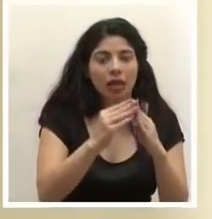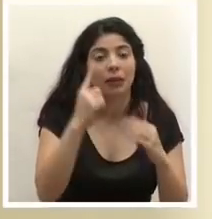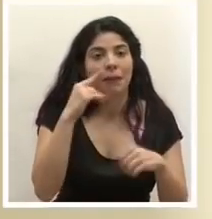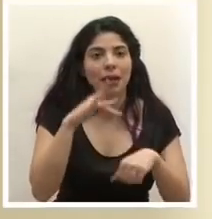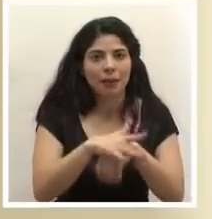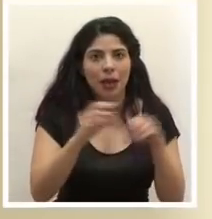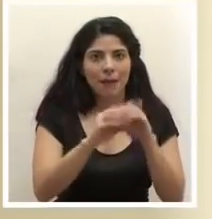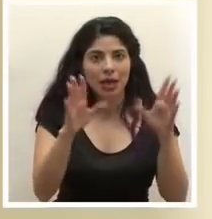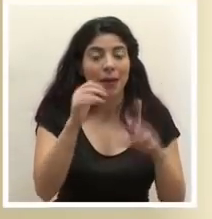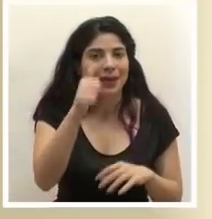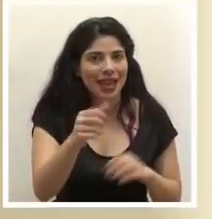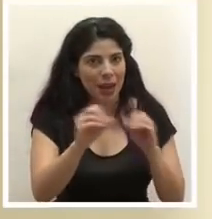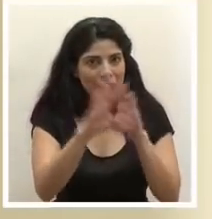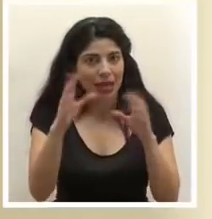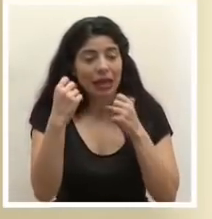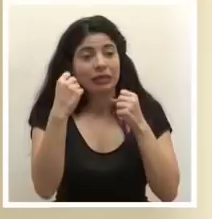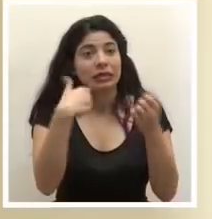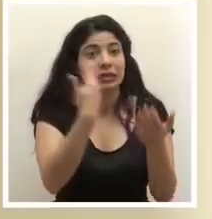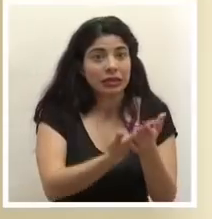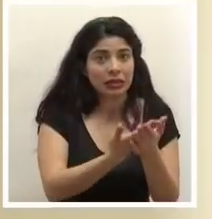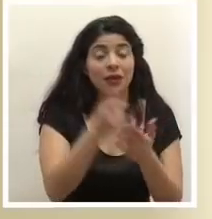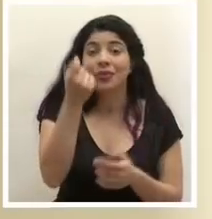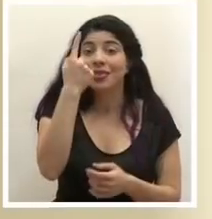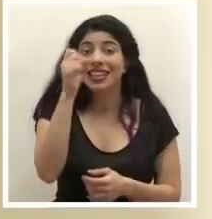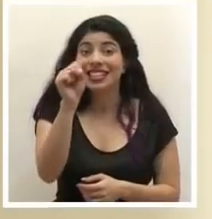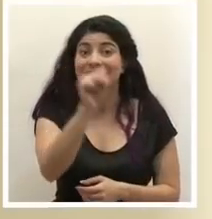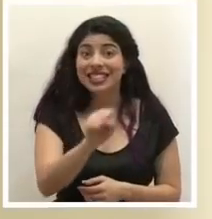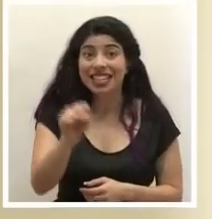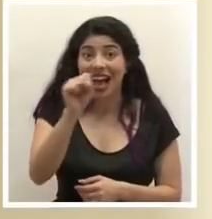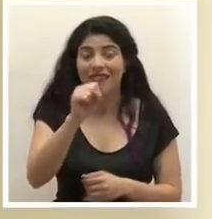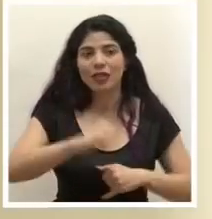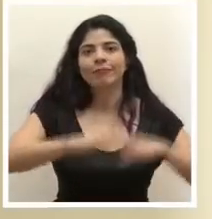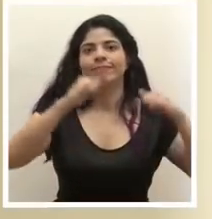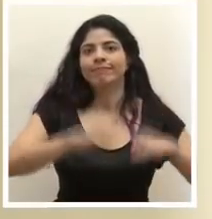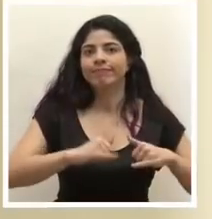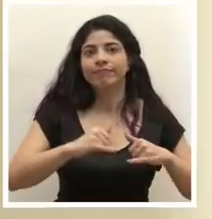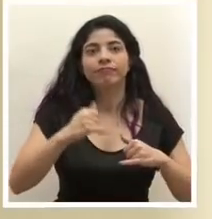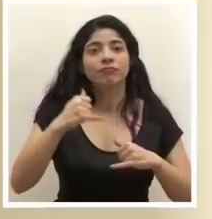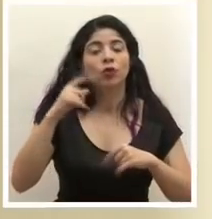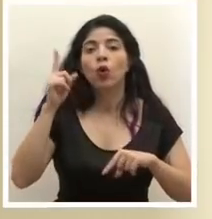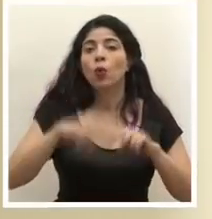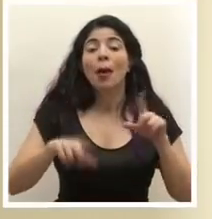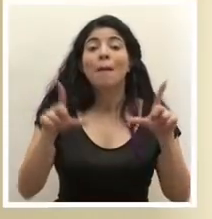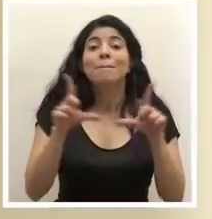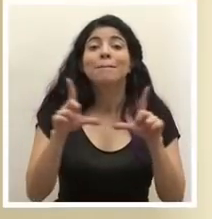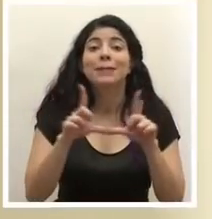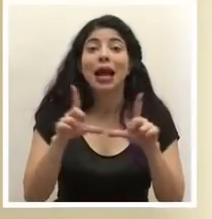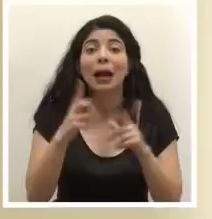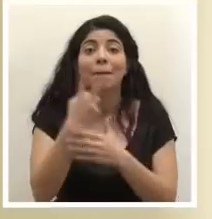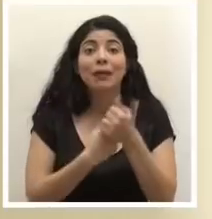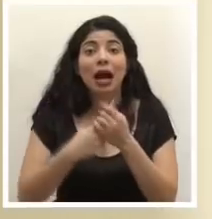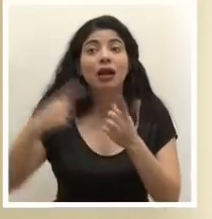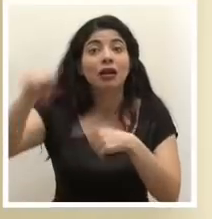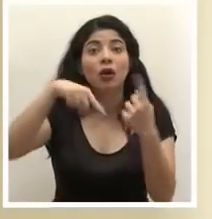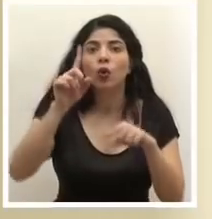de la mañana, el día de mañana, perdón, entendiendo que el día sábado no circulan las placas pares